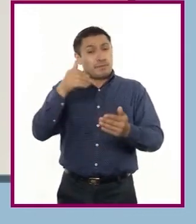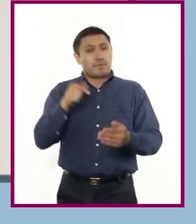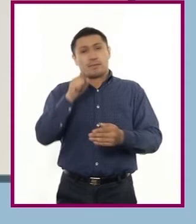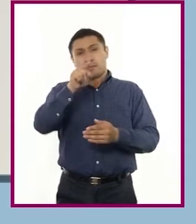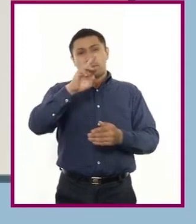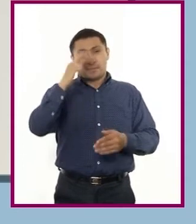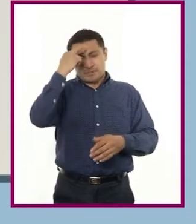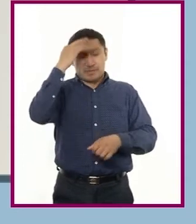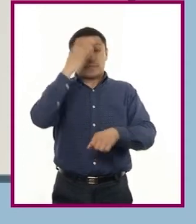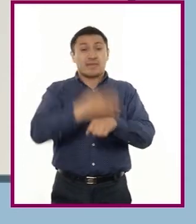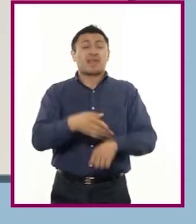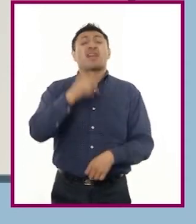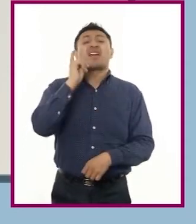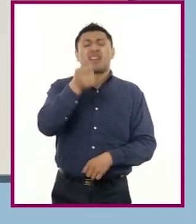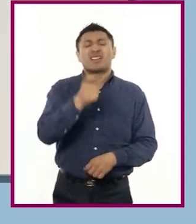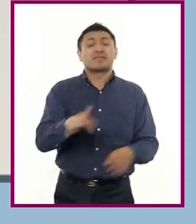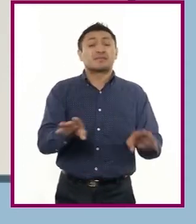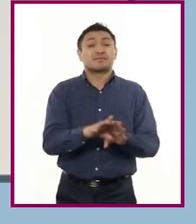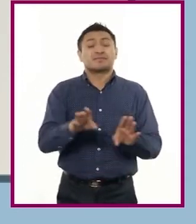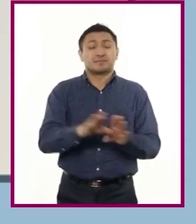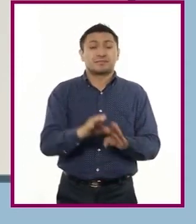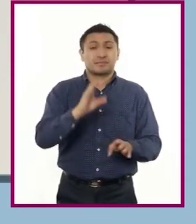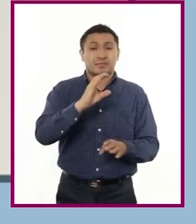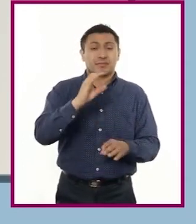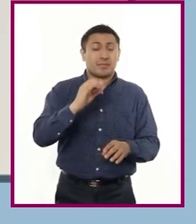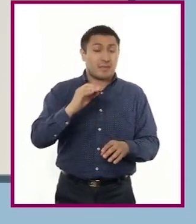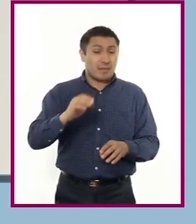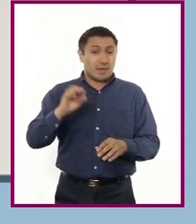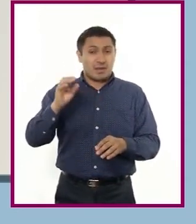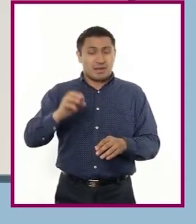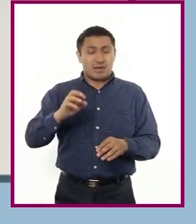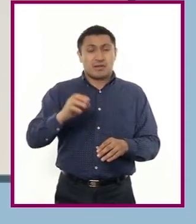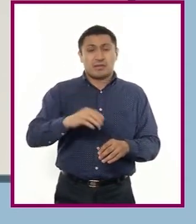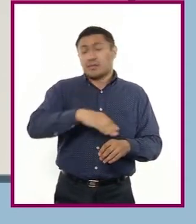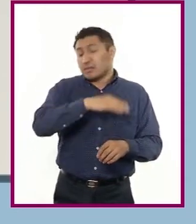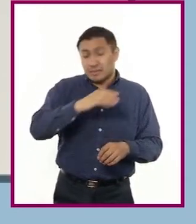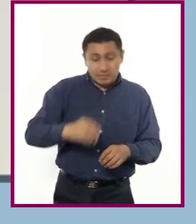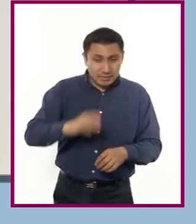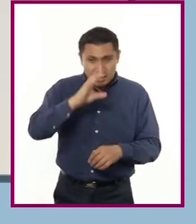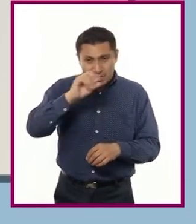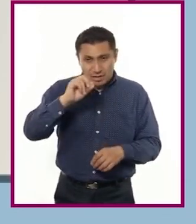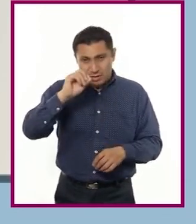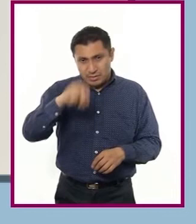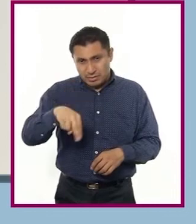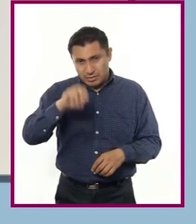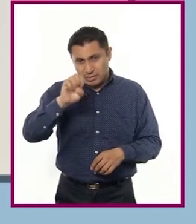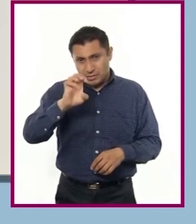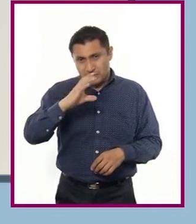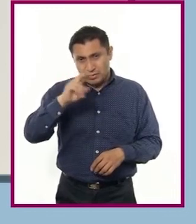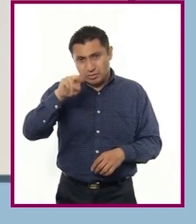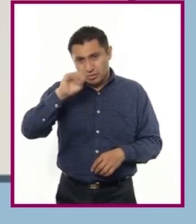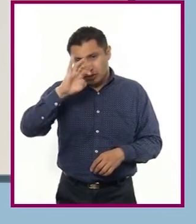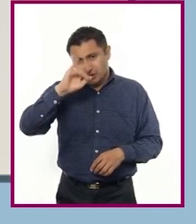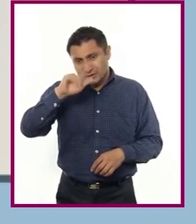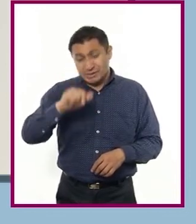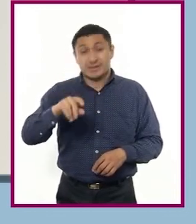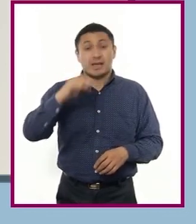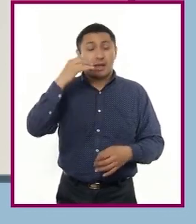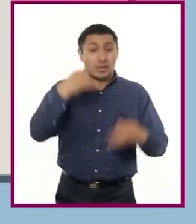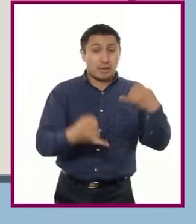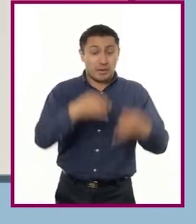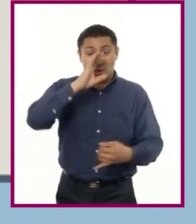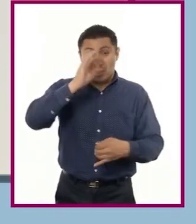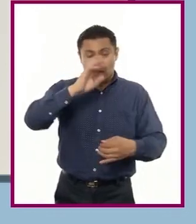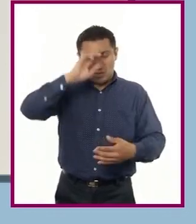que una sanción es una consecuencia jurídica ante el incumplimiento de alguna responsabilidad o de un servicio. Ahora